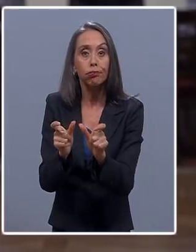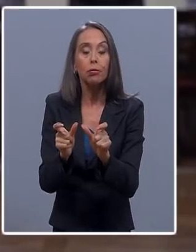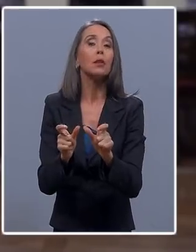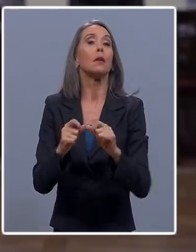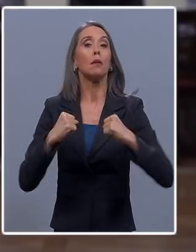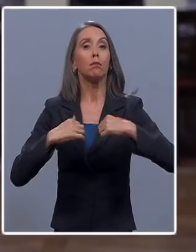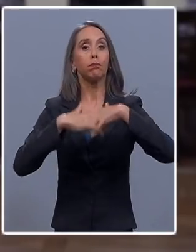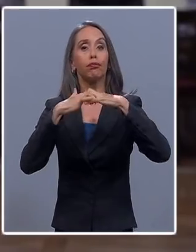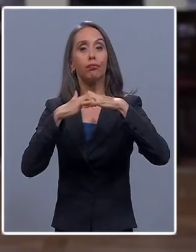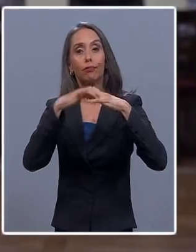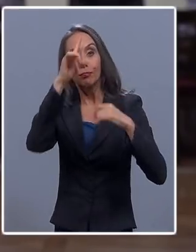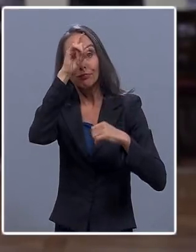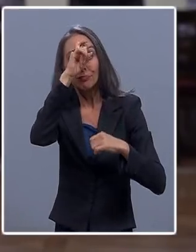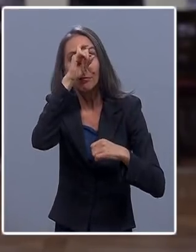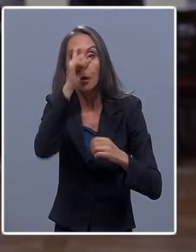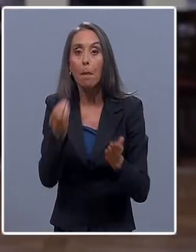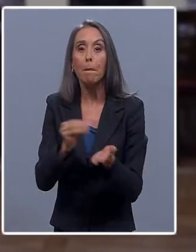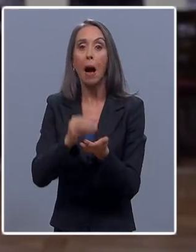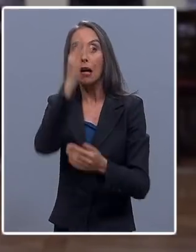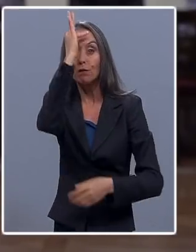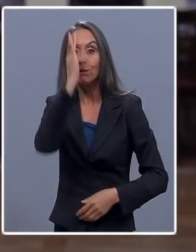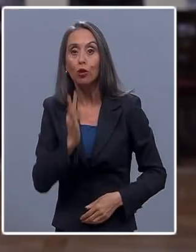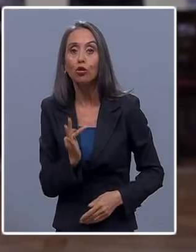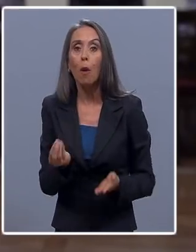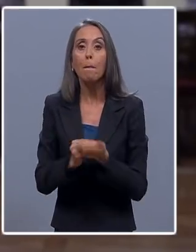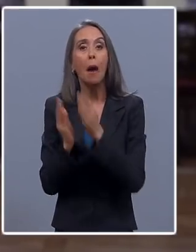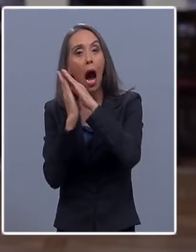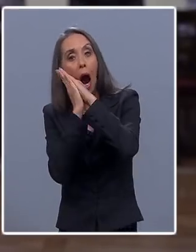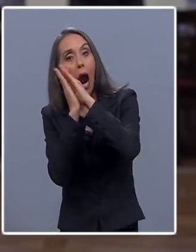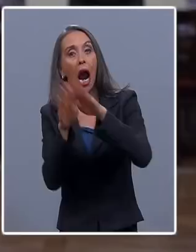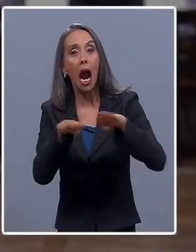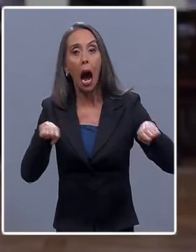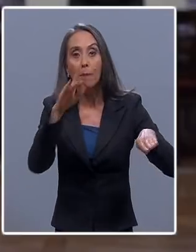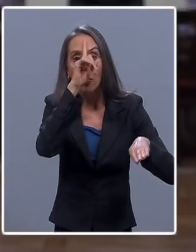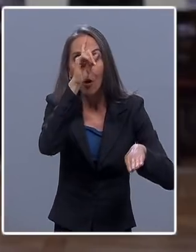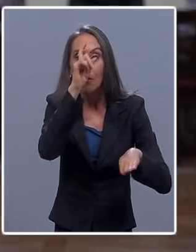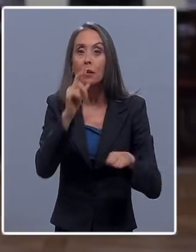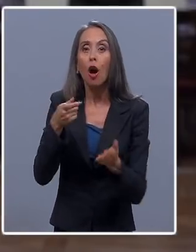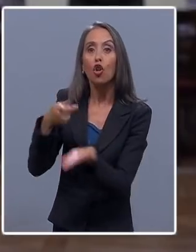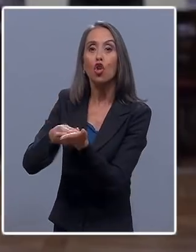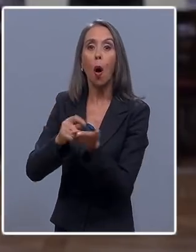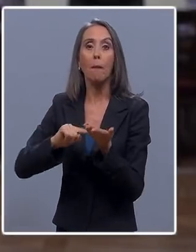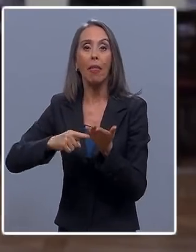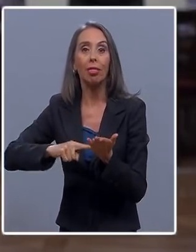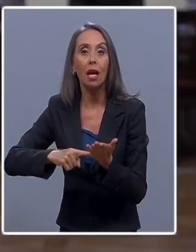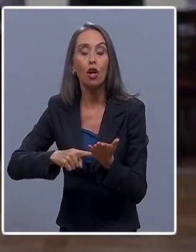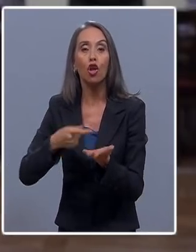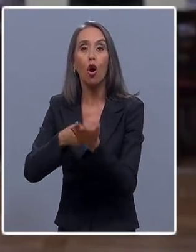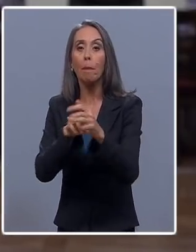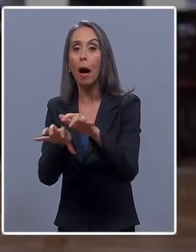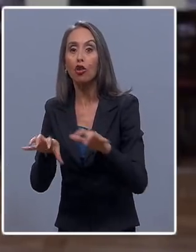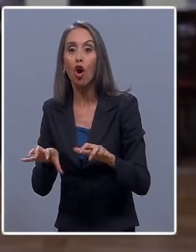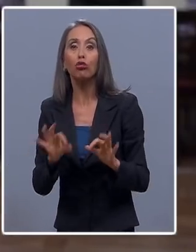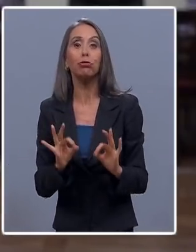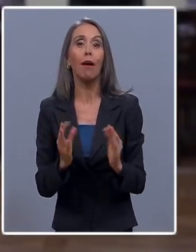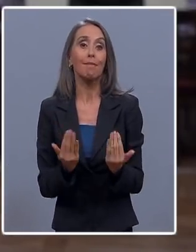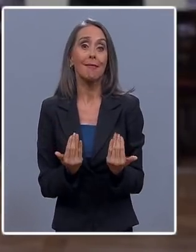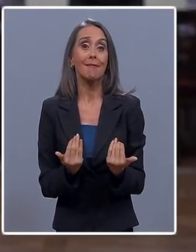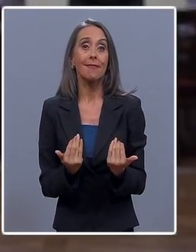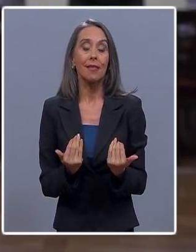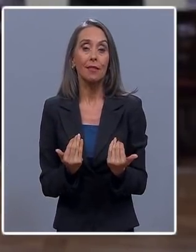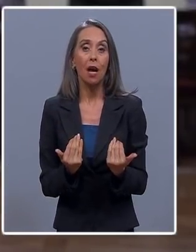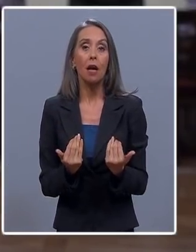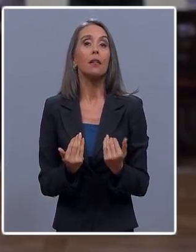sistema de salud, aumentando el personal, el número de camas, adquiriendo tecnología y equipamientos necesarios,